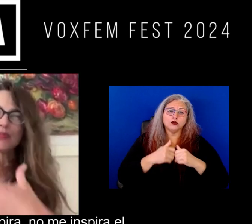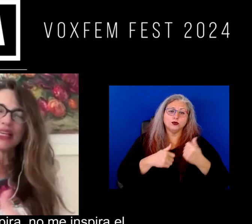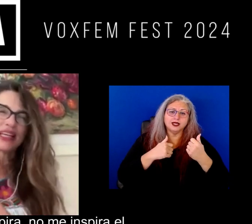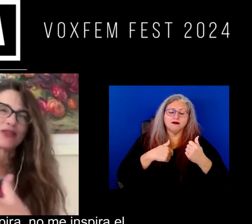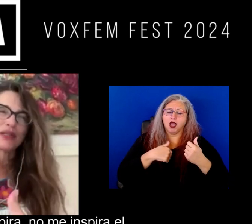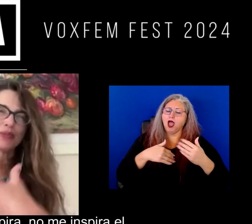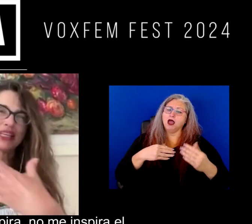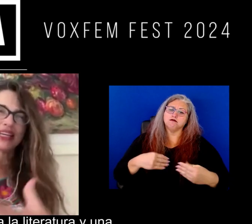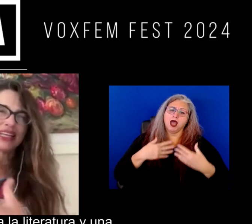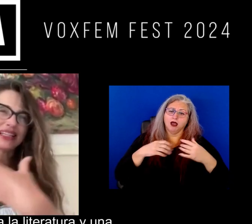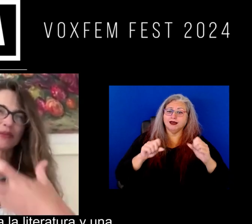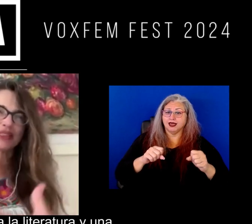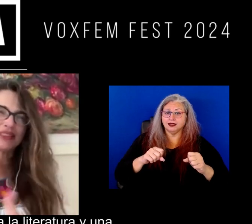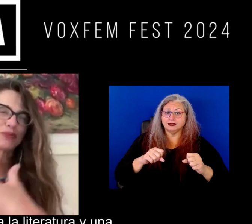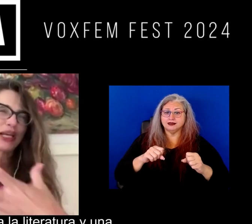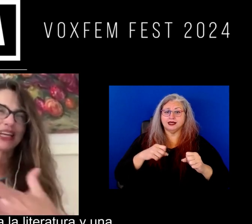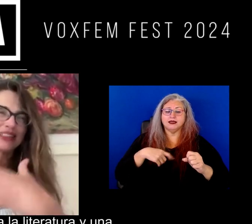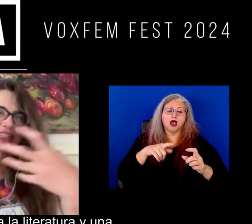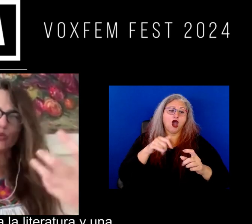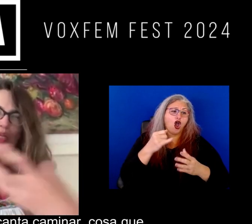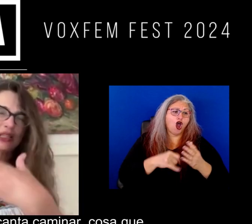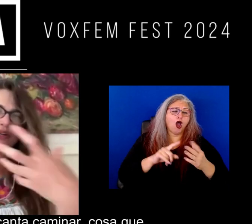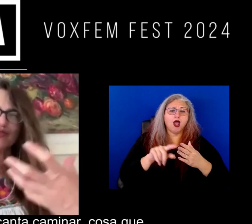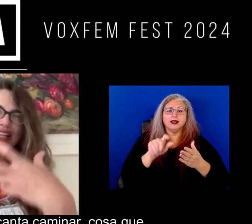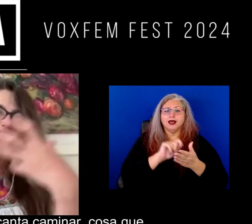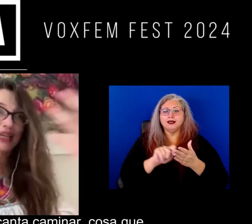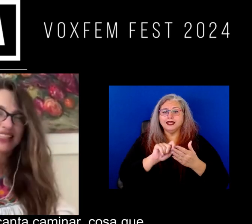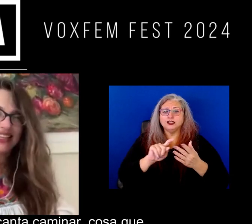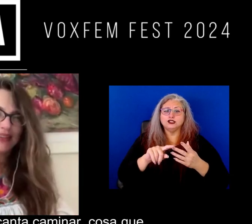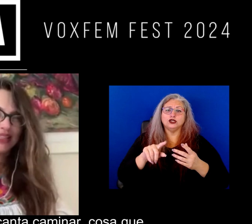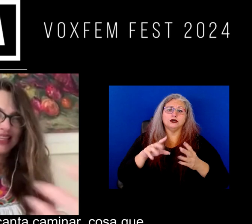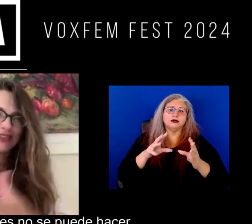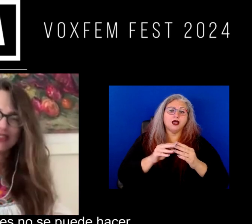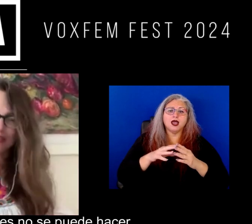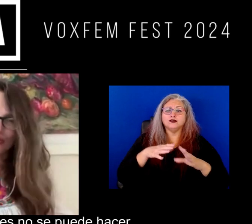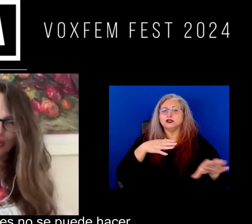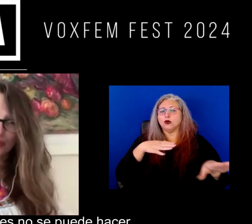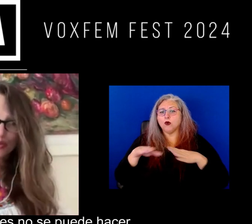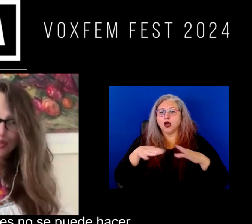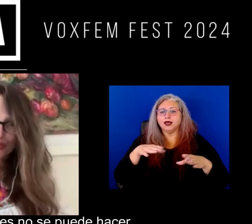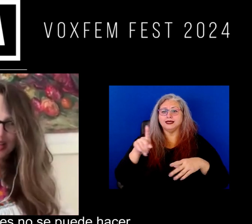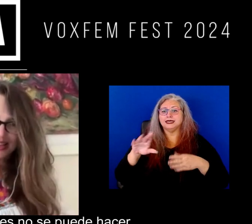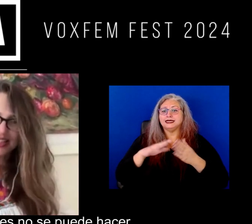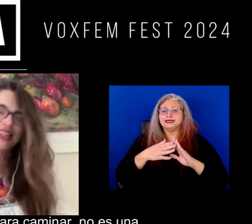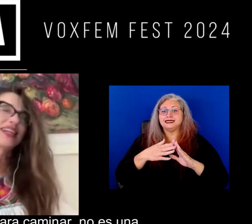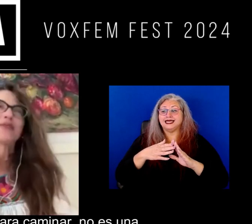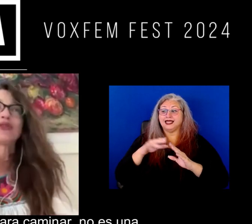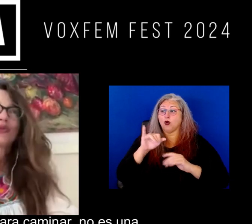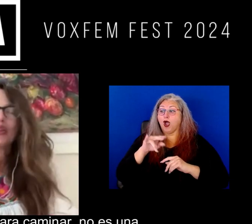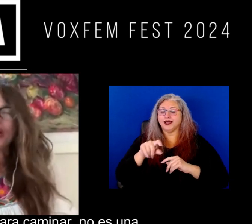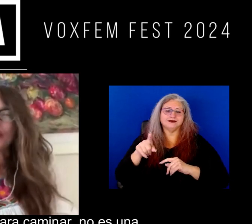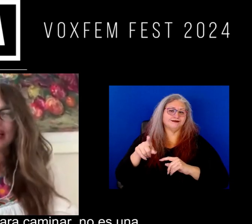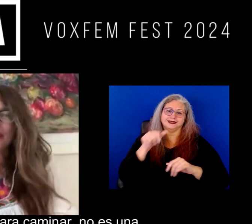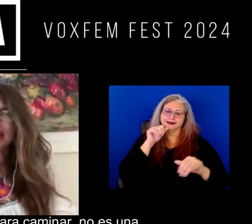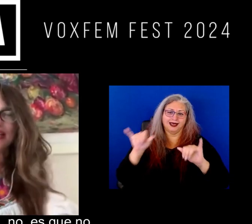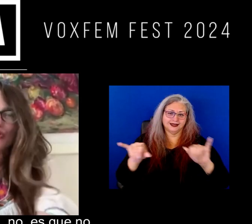y que me inspira ¿no? me inspira el arte me inspira la literatura ir a una conferencia me encanta caminar cosa que Ciudad Juárez pues no se puede hacer no es